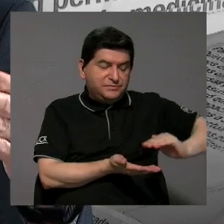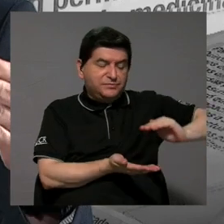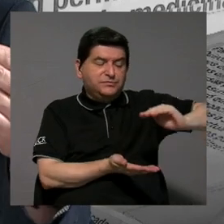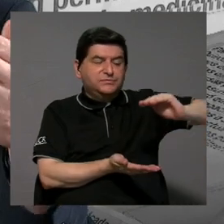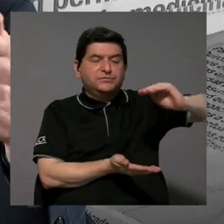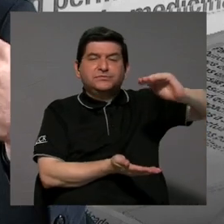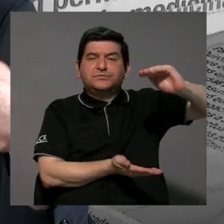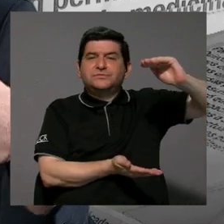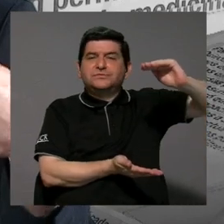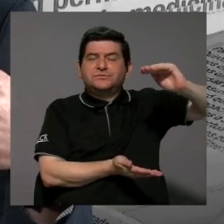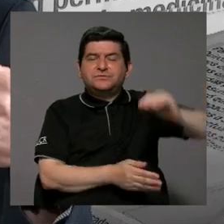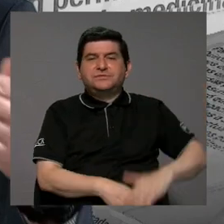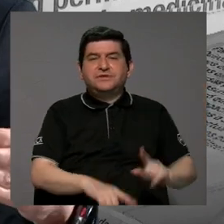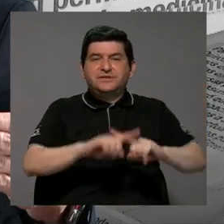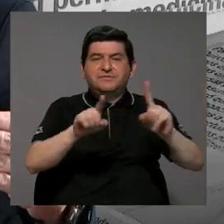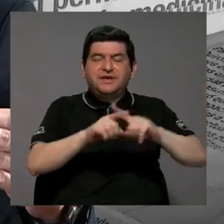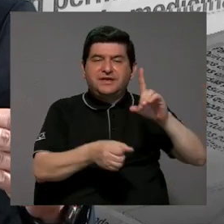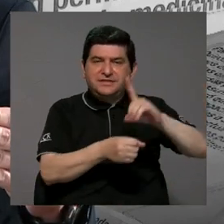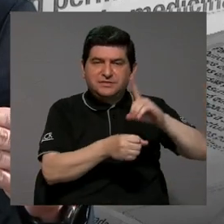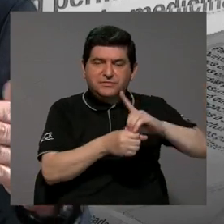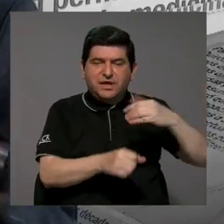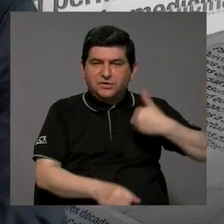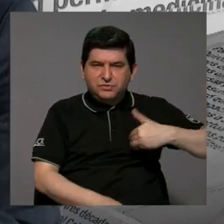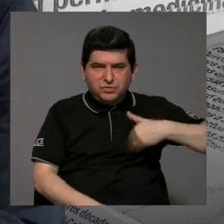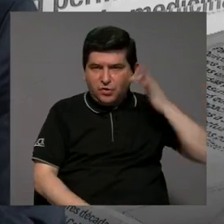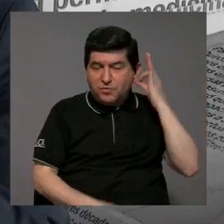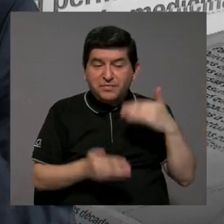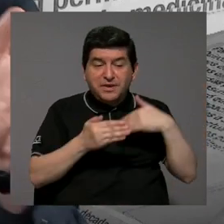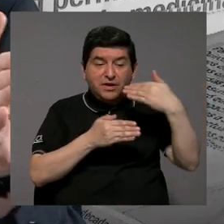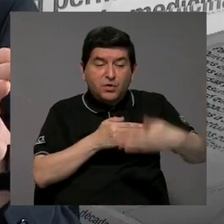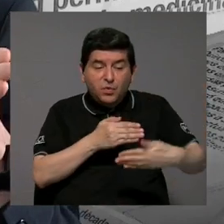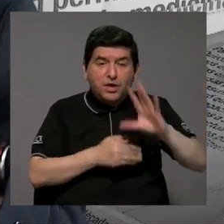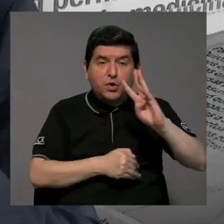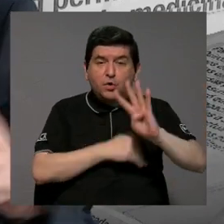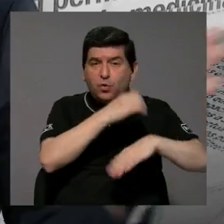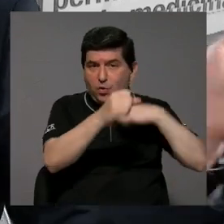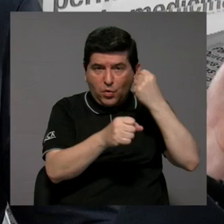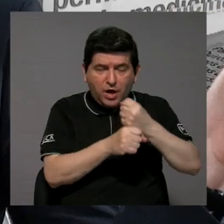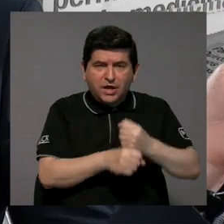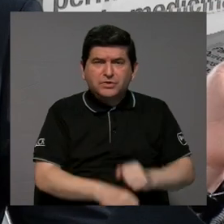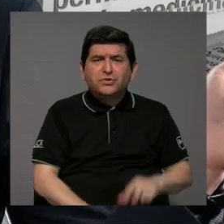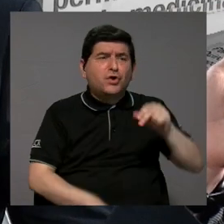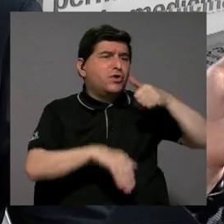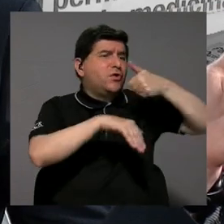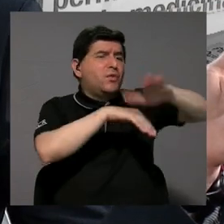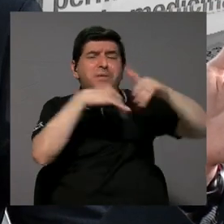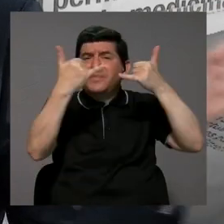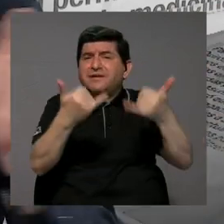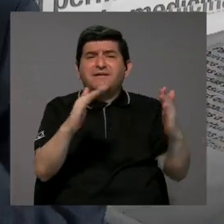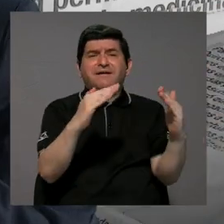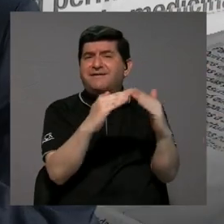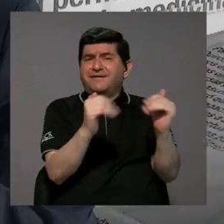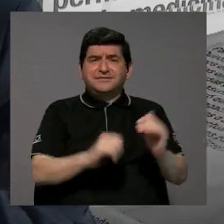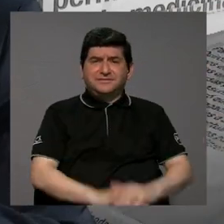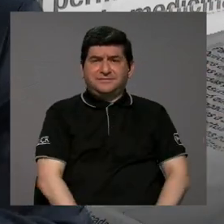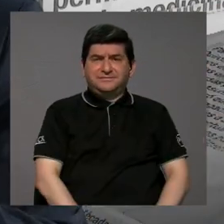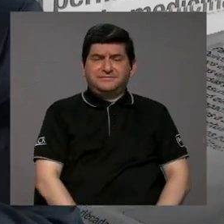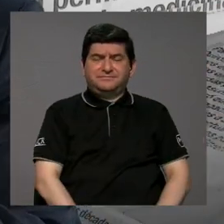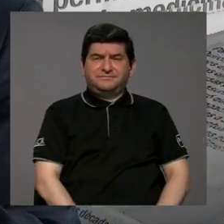de las y los diputados después de cuatro años para que no mandarlos a su casa. Entonces,